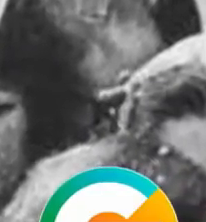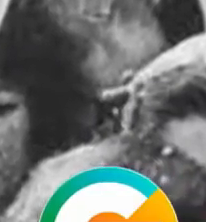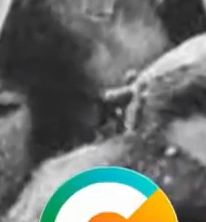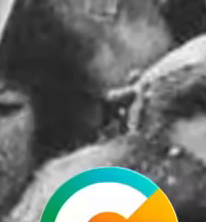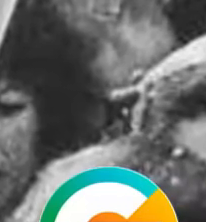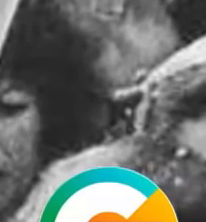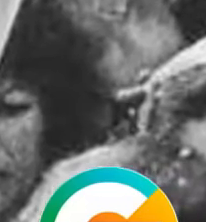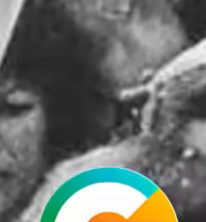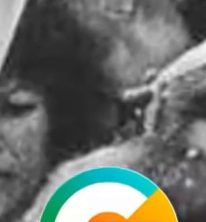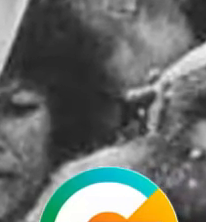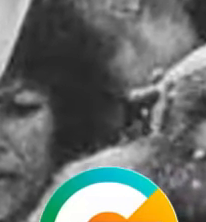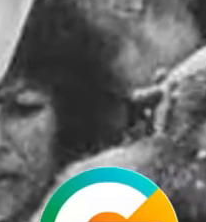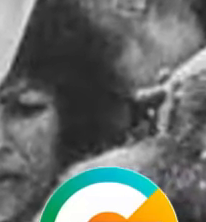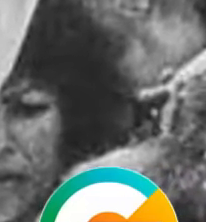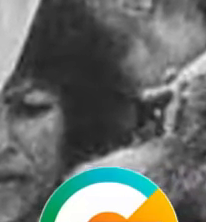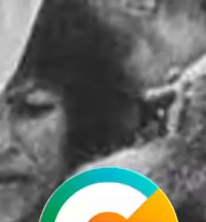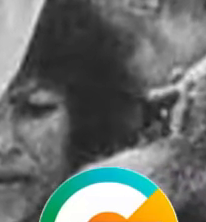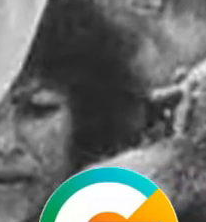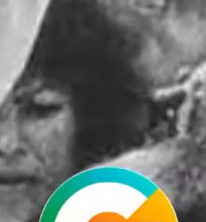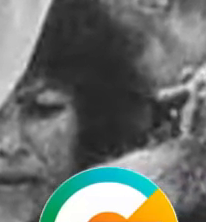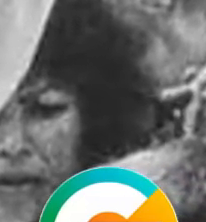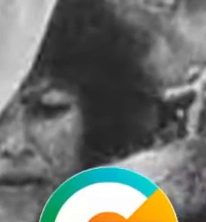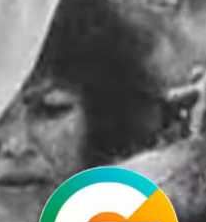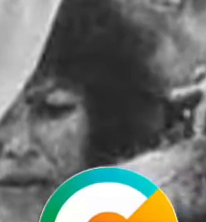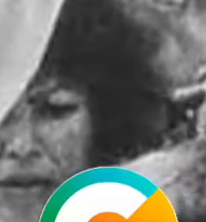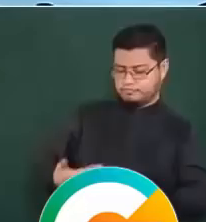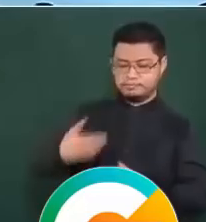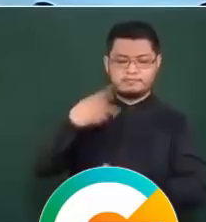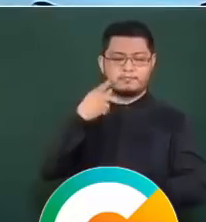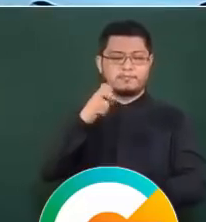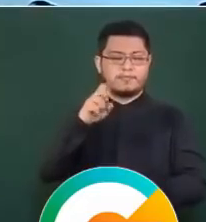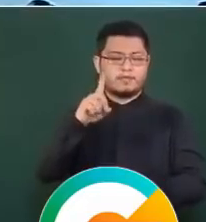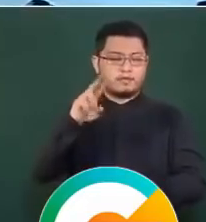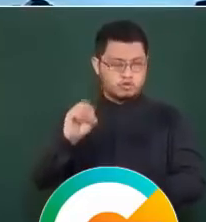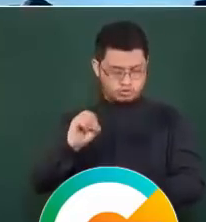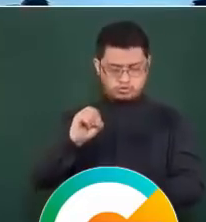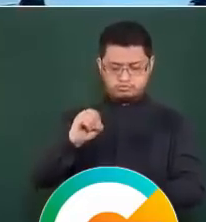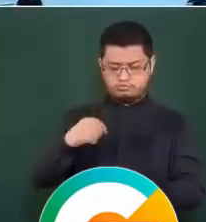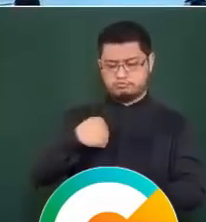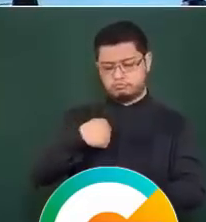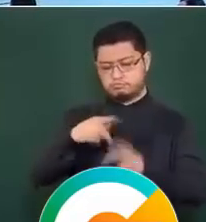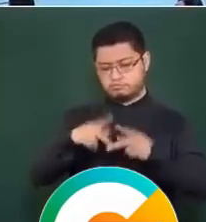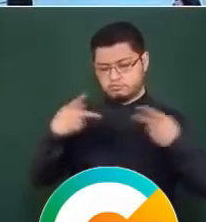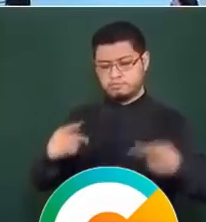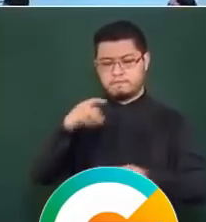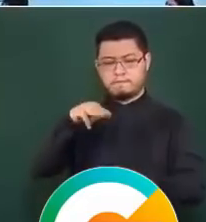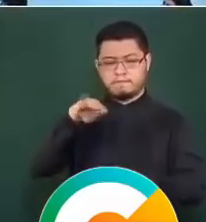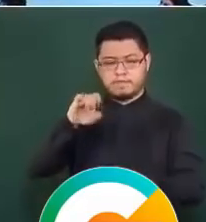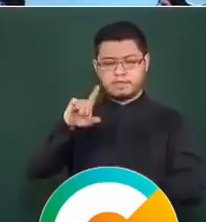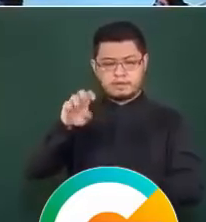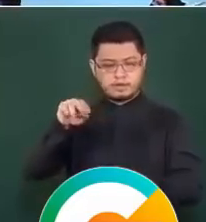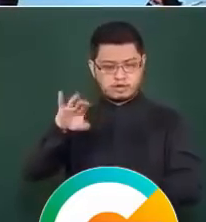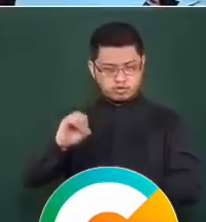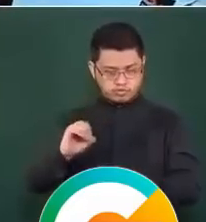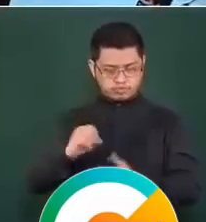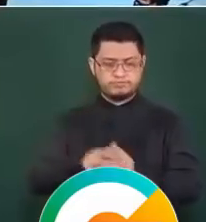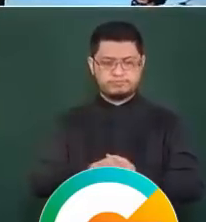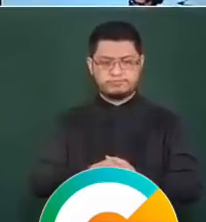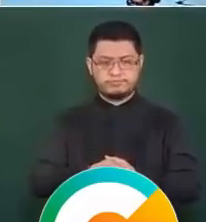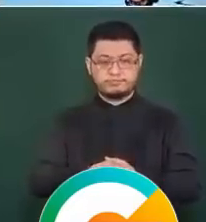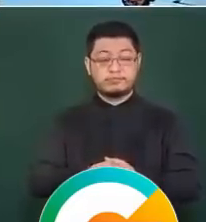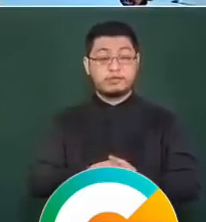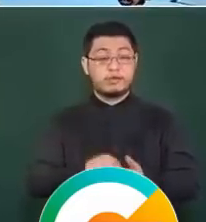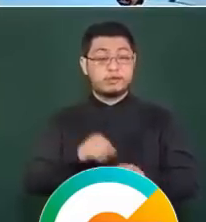por disparos de arma de fuego, falleciendo horas más tarde. Preguntarle la familia de Mario Aburto, asesino